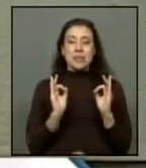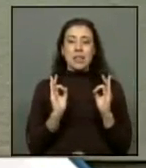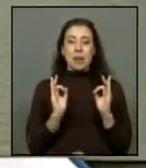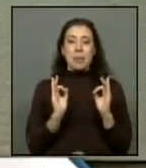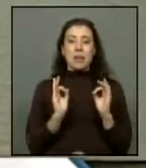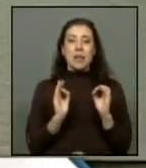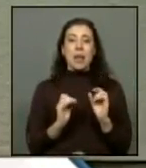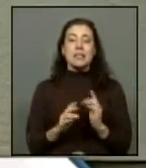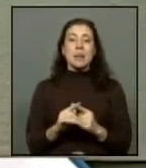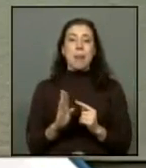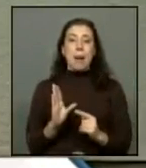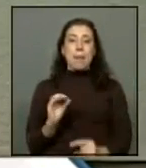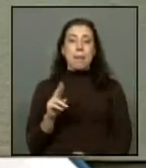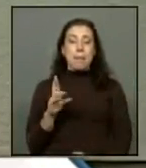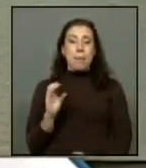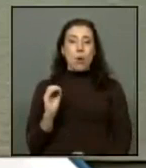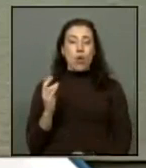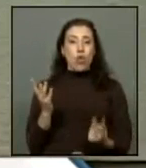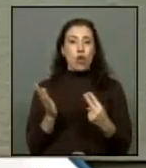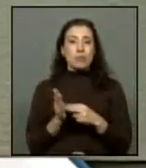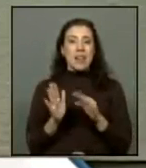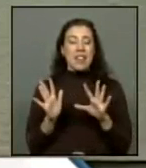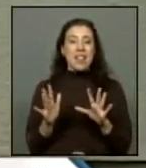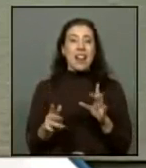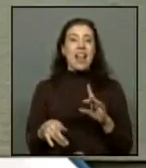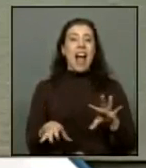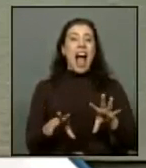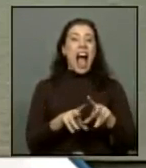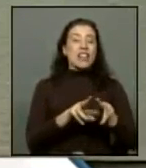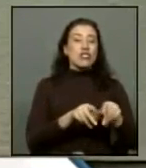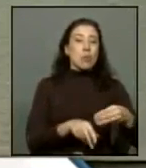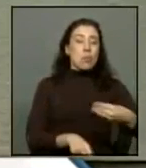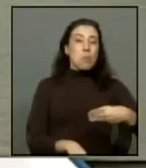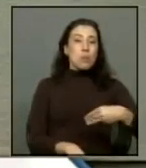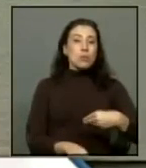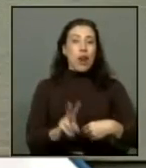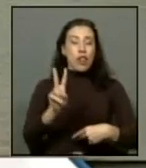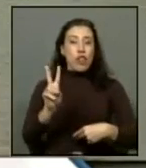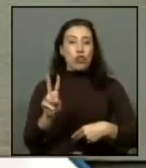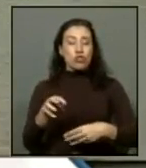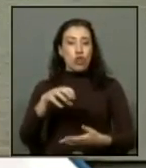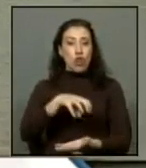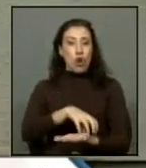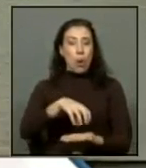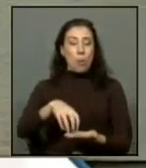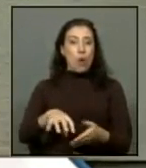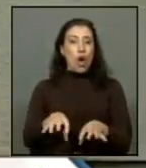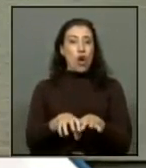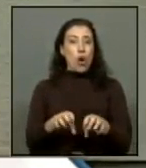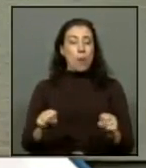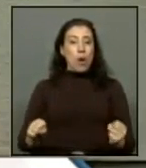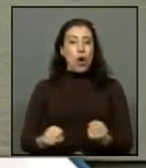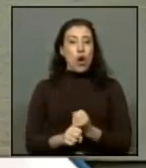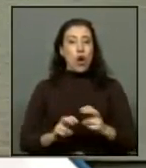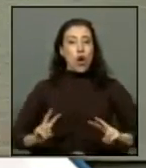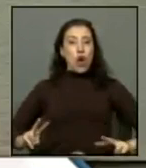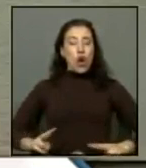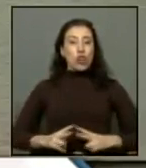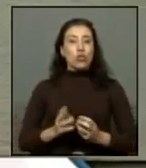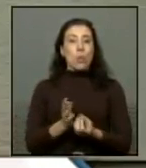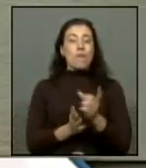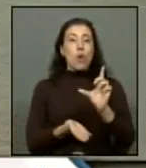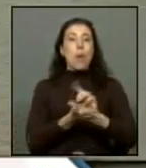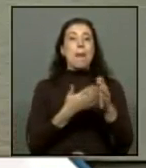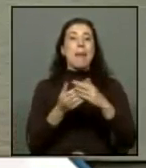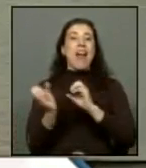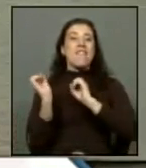sector del Boro. El año 2010 se formó una asociación de municipios entre ambas comunas con el compromiso de construir un nuevo vertedero y